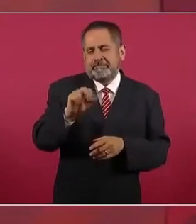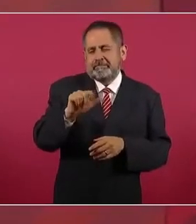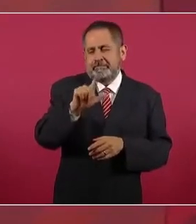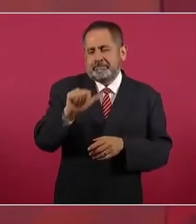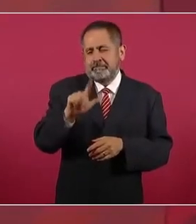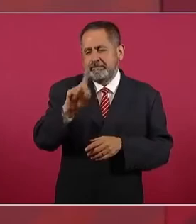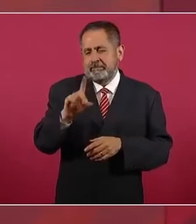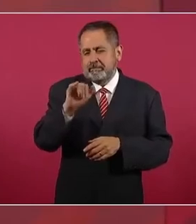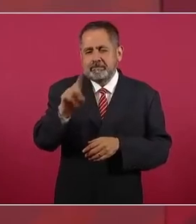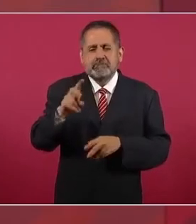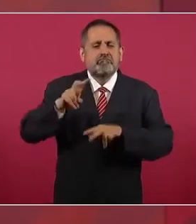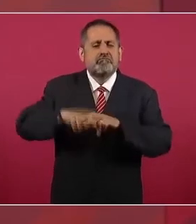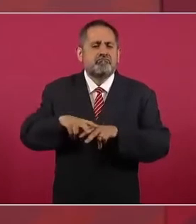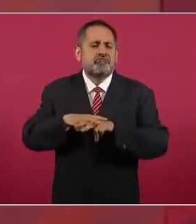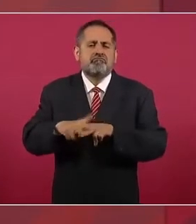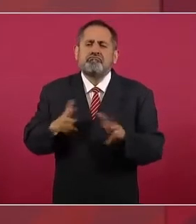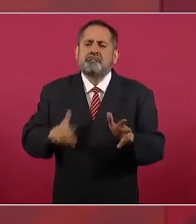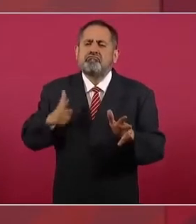en tren,